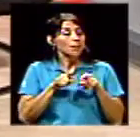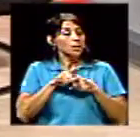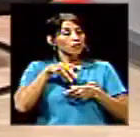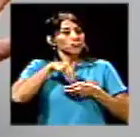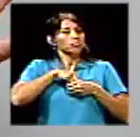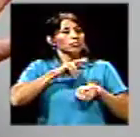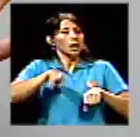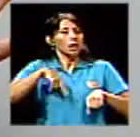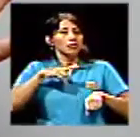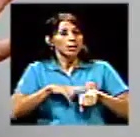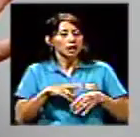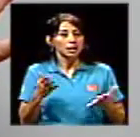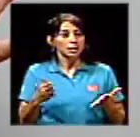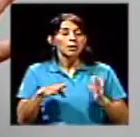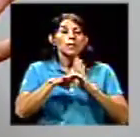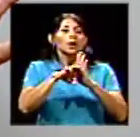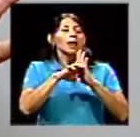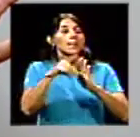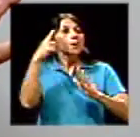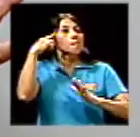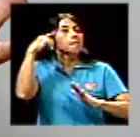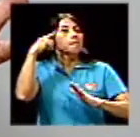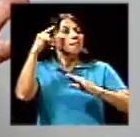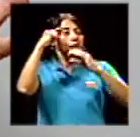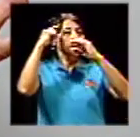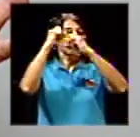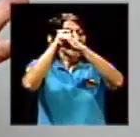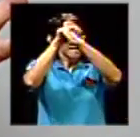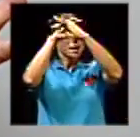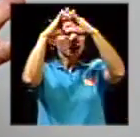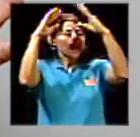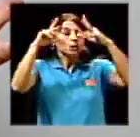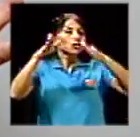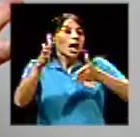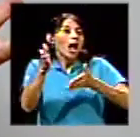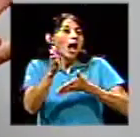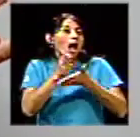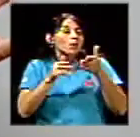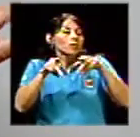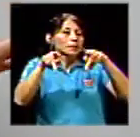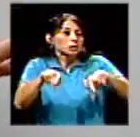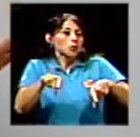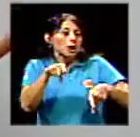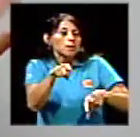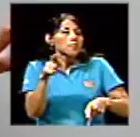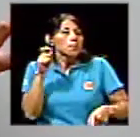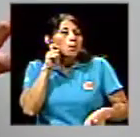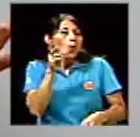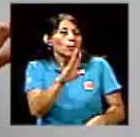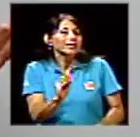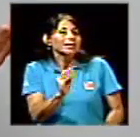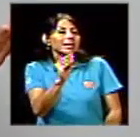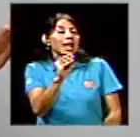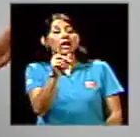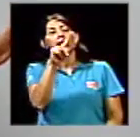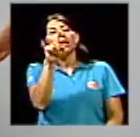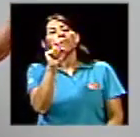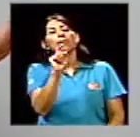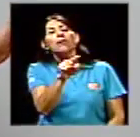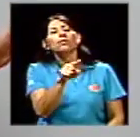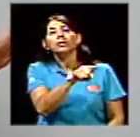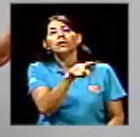Imaginémonos de alguien, alguna jovencita que le preguntan sobre métodos de control,